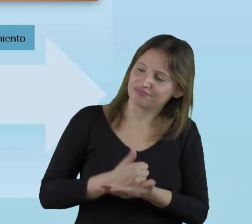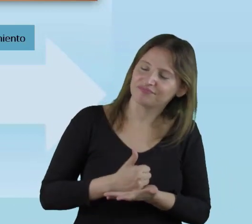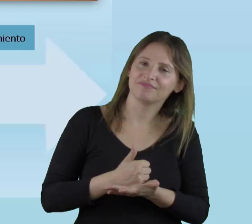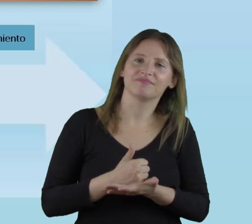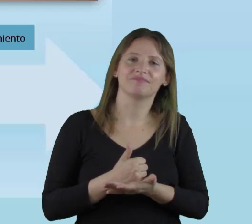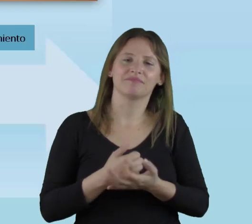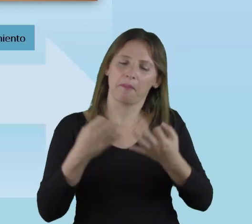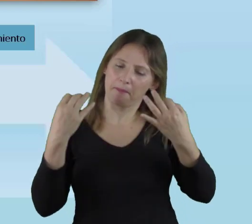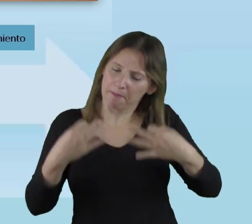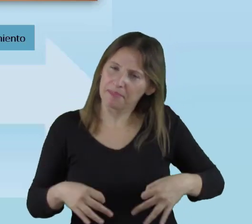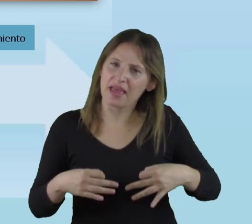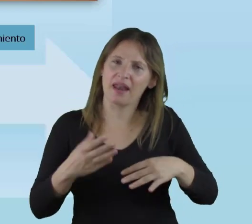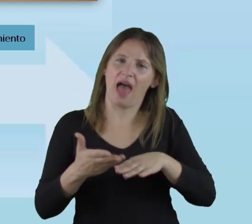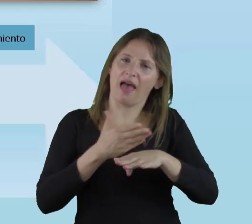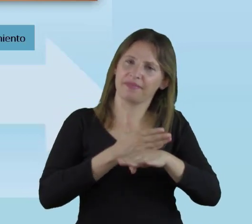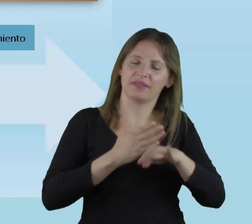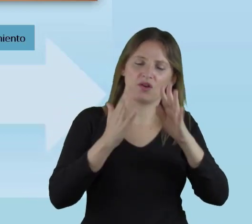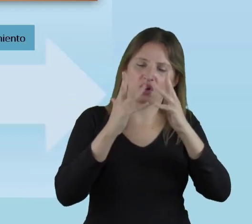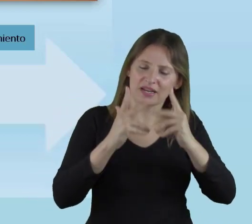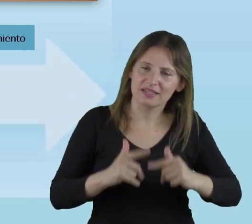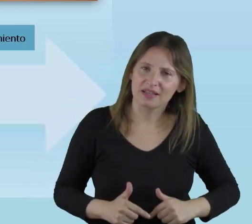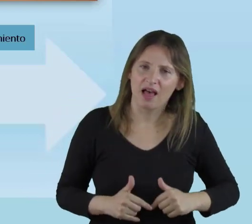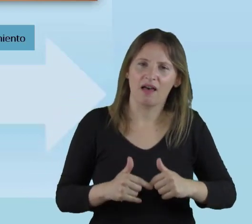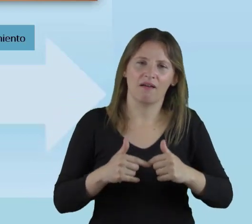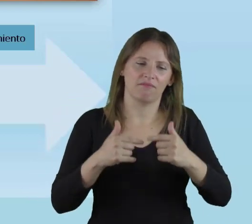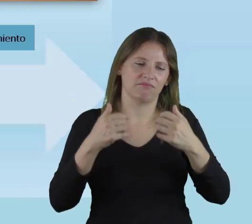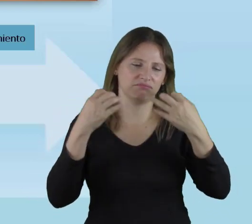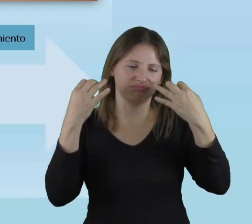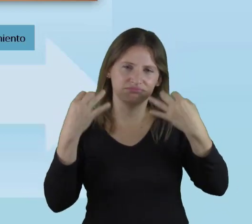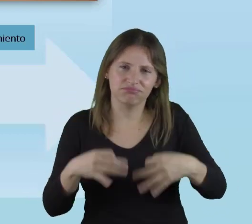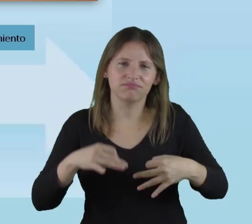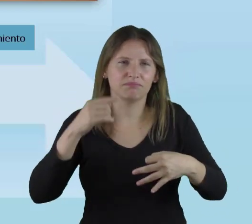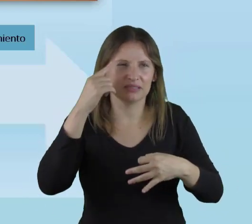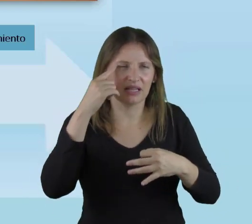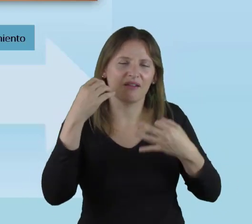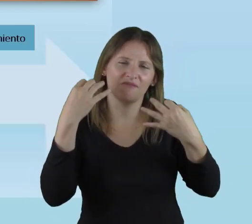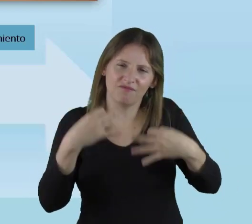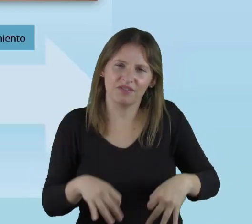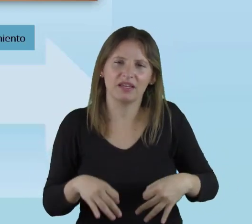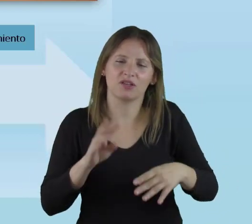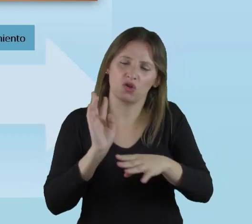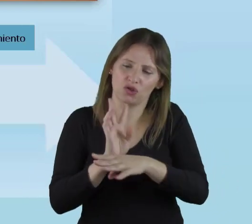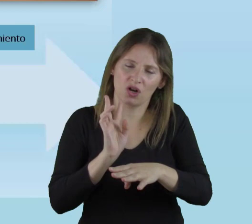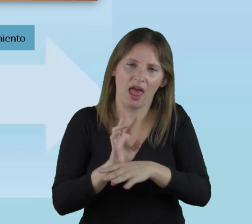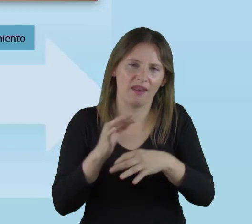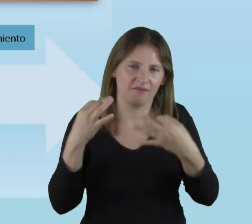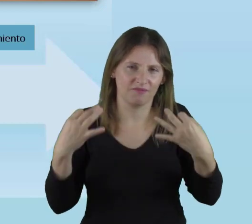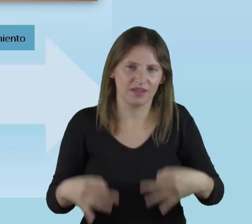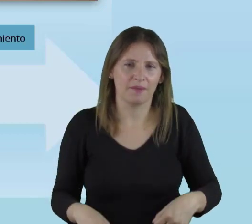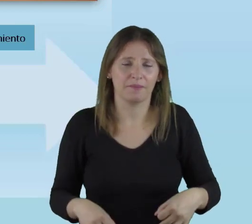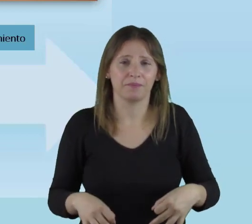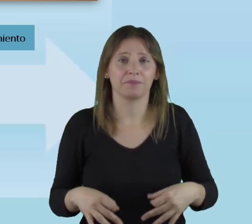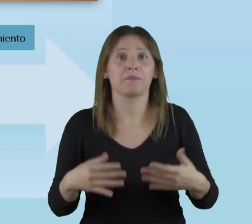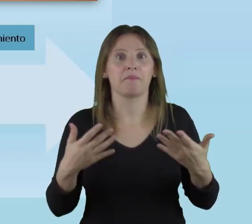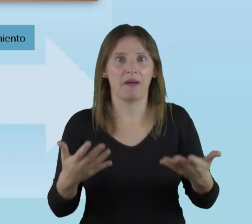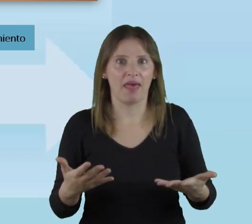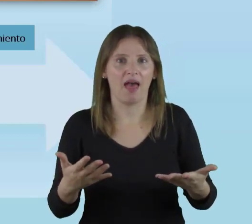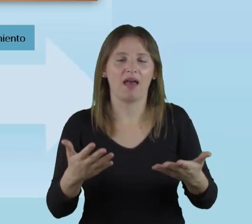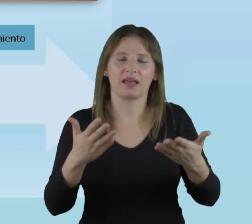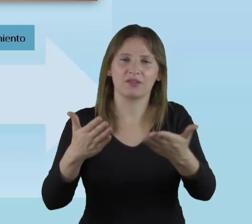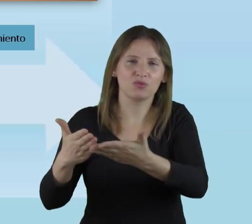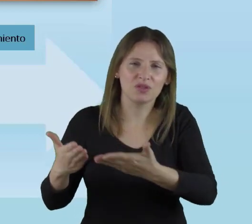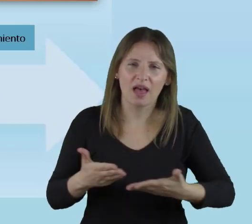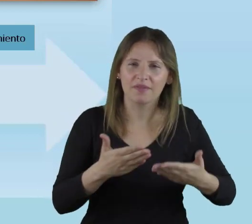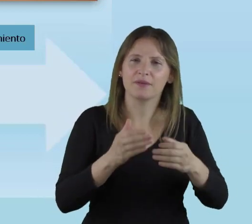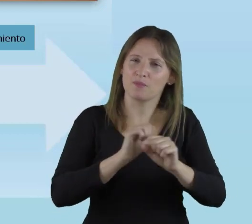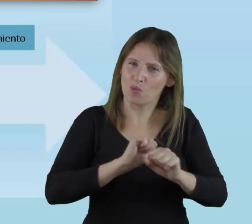recuperación tienen que estar bien implementados, bien orientados y bien monitoreados